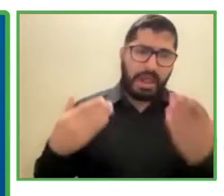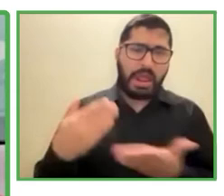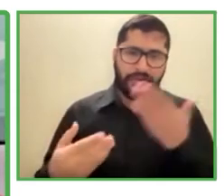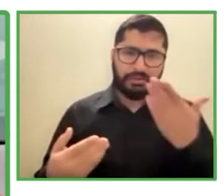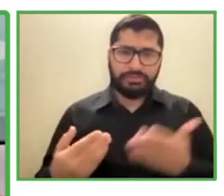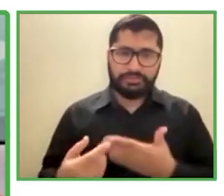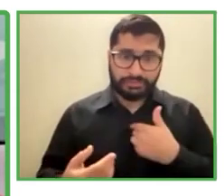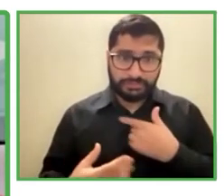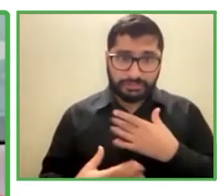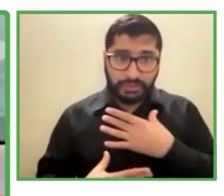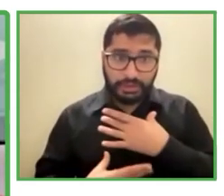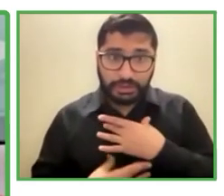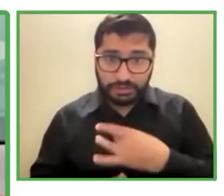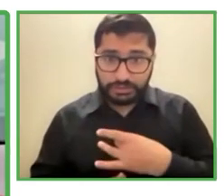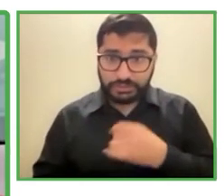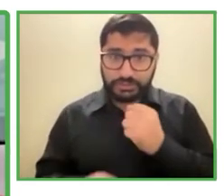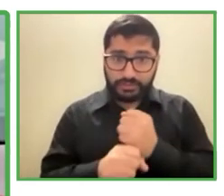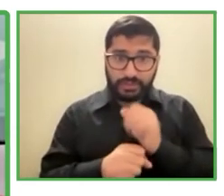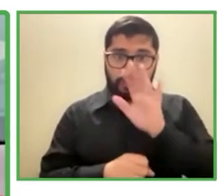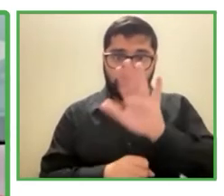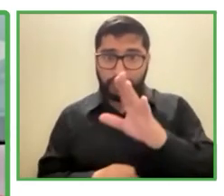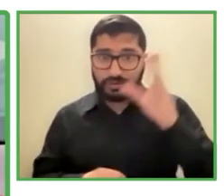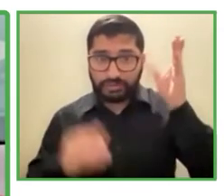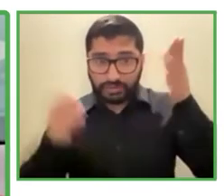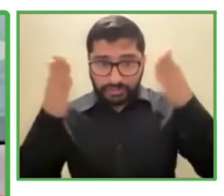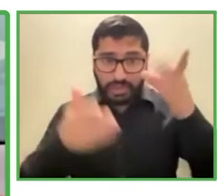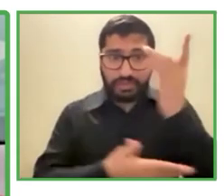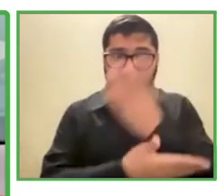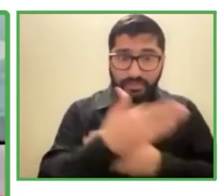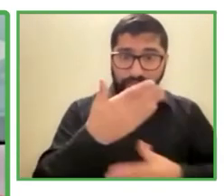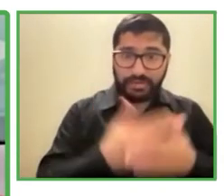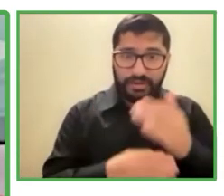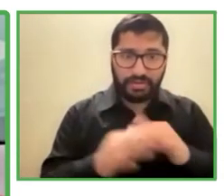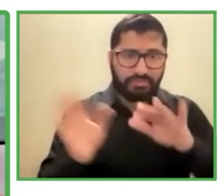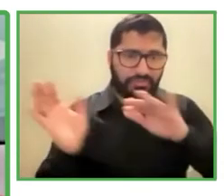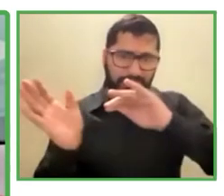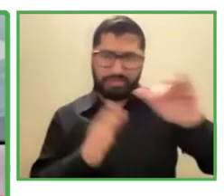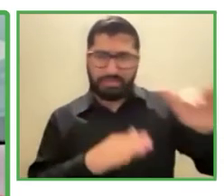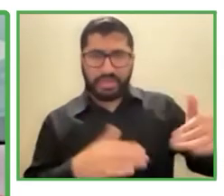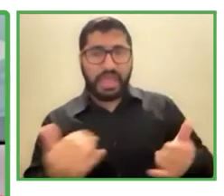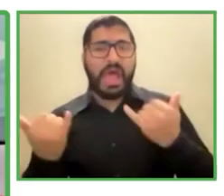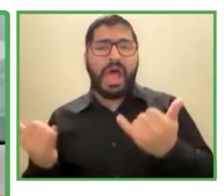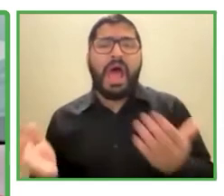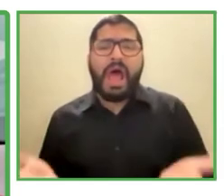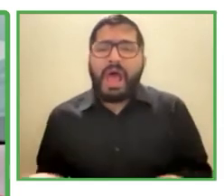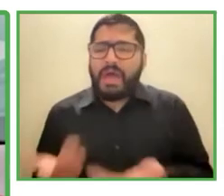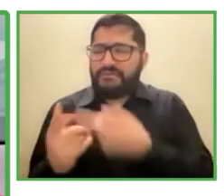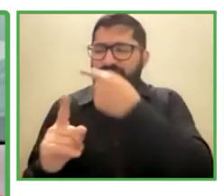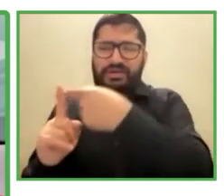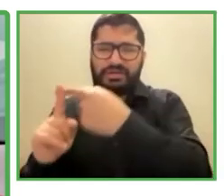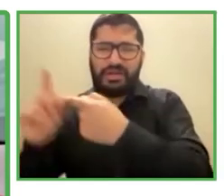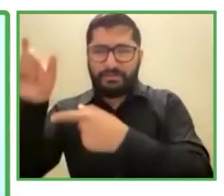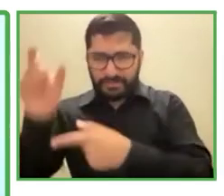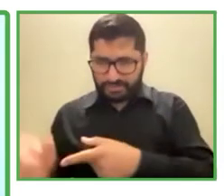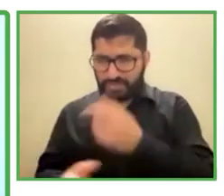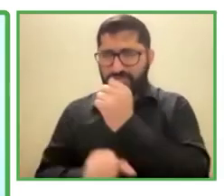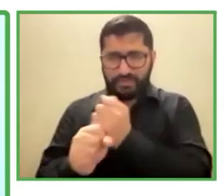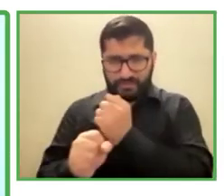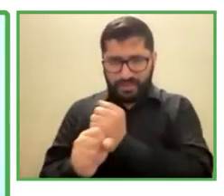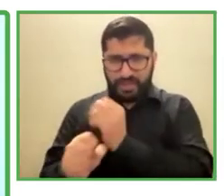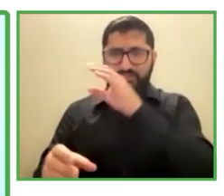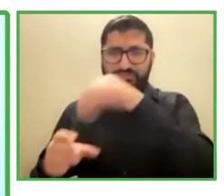las personas aquí hay un ejemplo de personas que están trabajando y me llevan bastante tiempo algunos de ellos